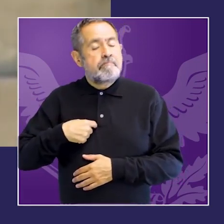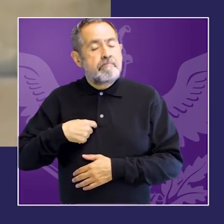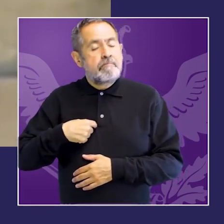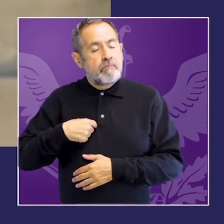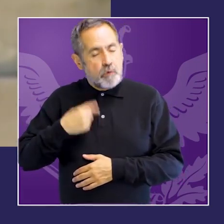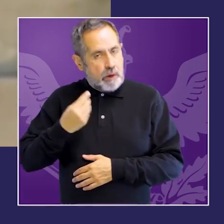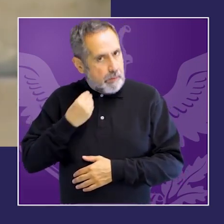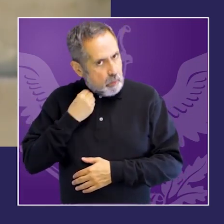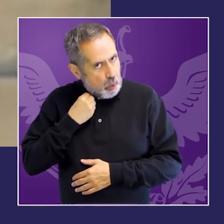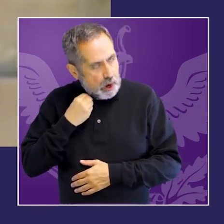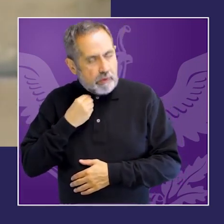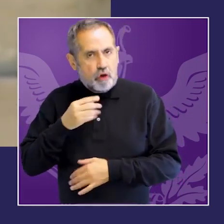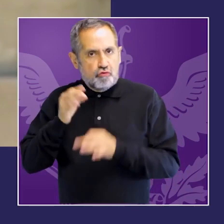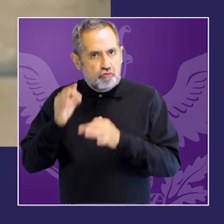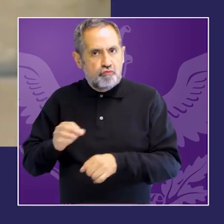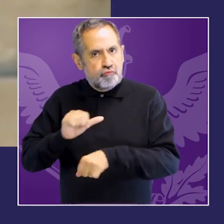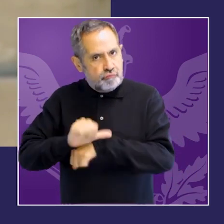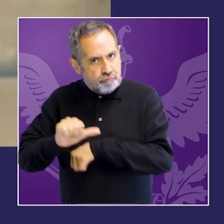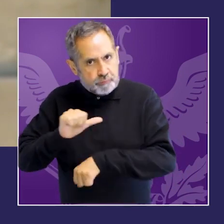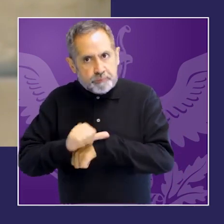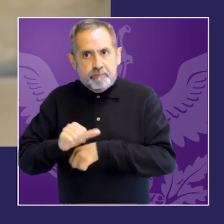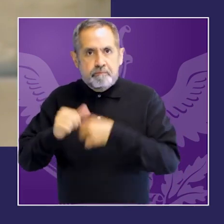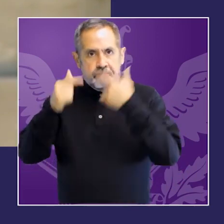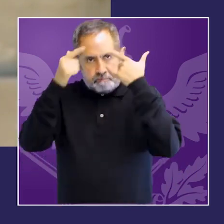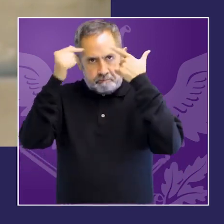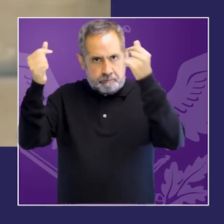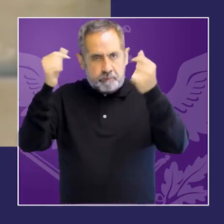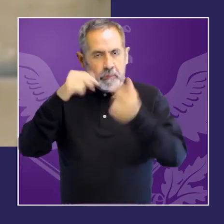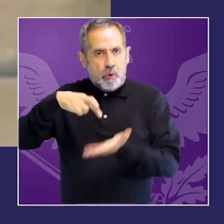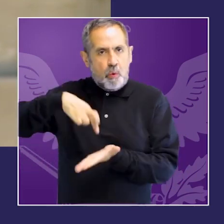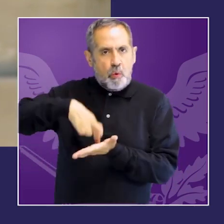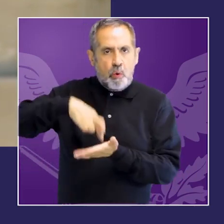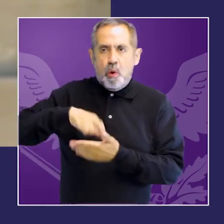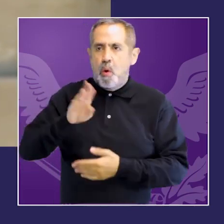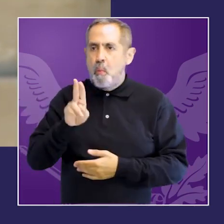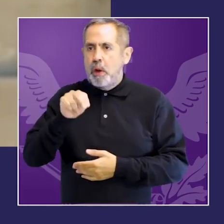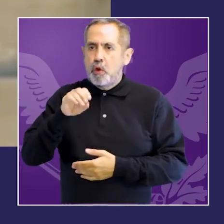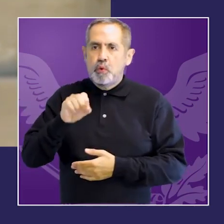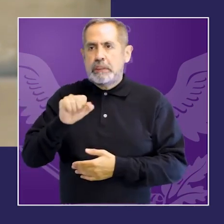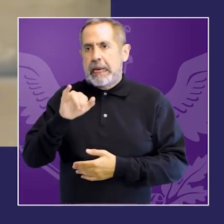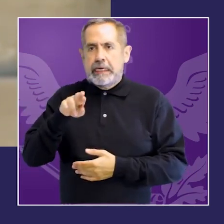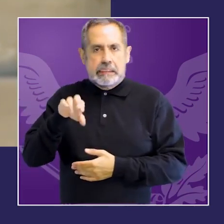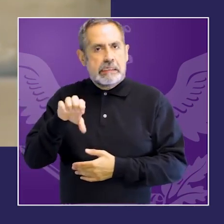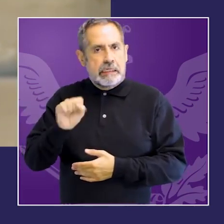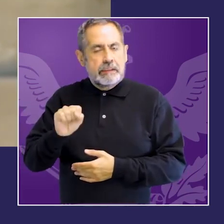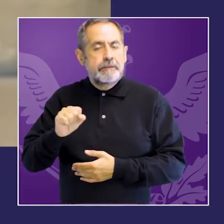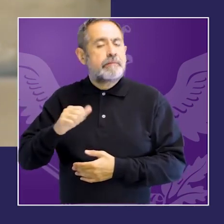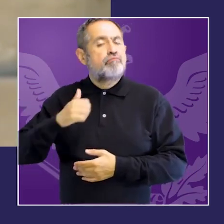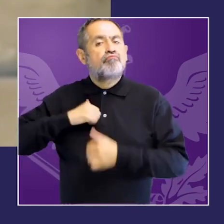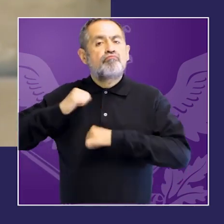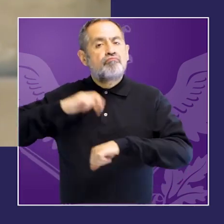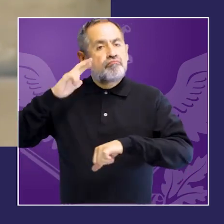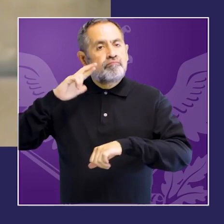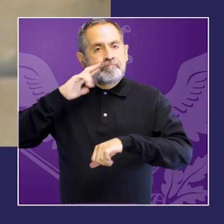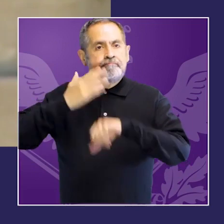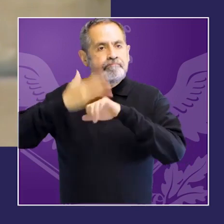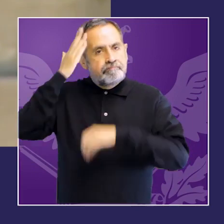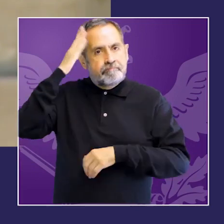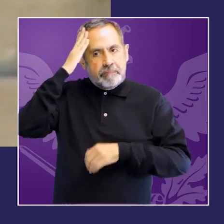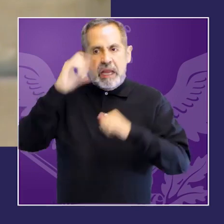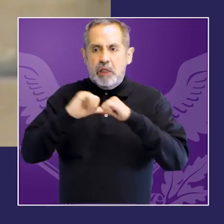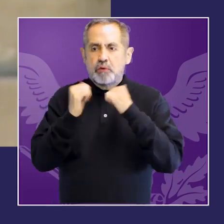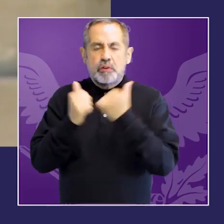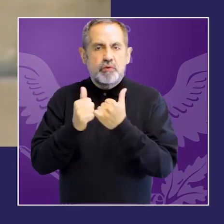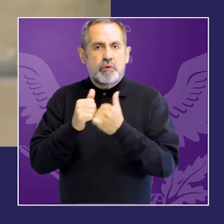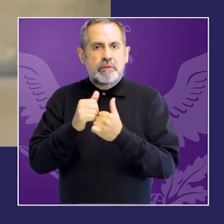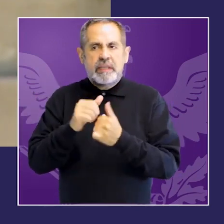Para ELA, que es una ONG fundada en Argentina hace casi 20 años, que tiene una agenda de